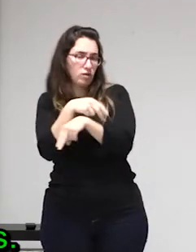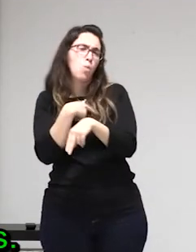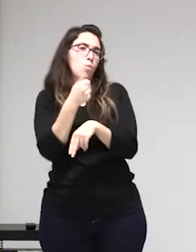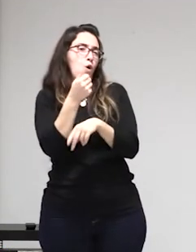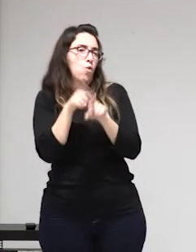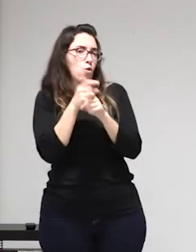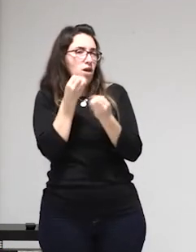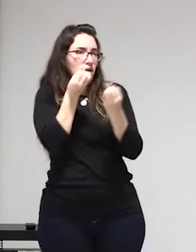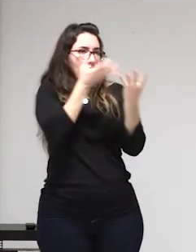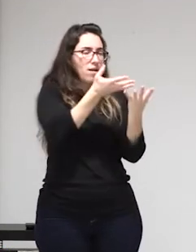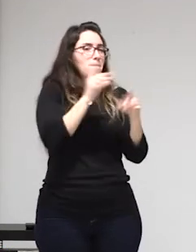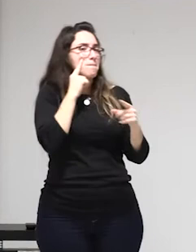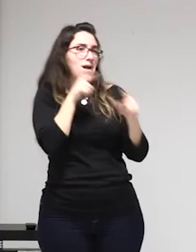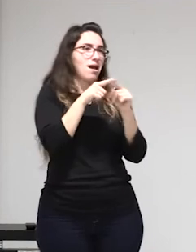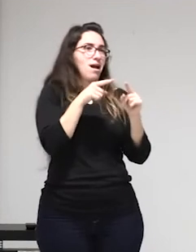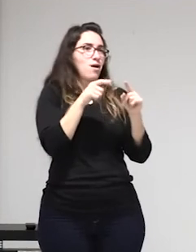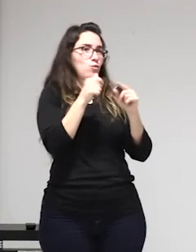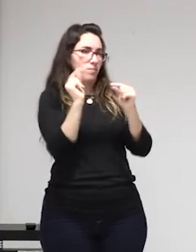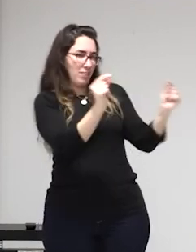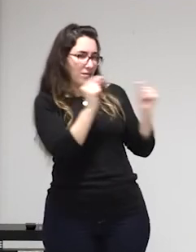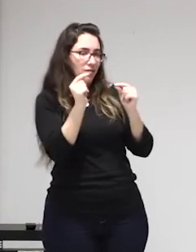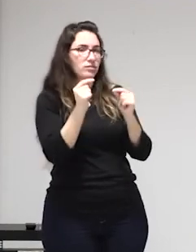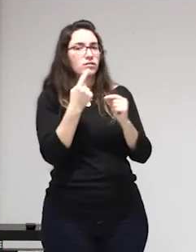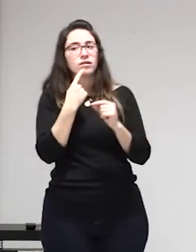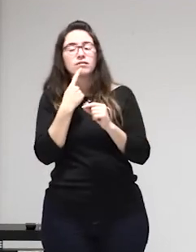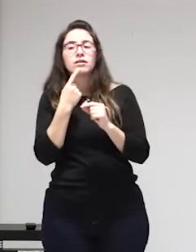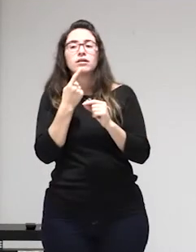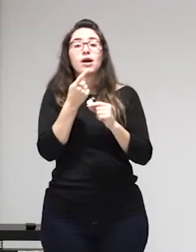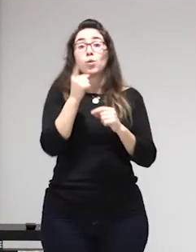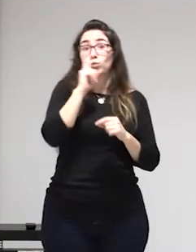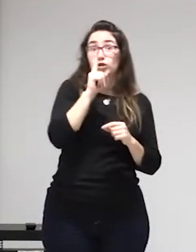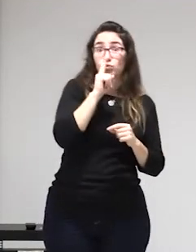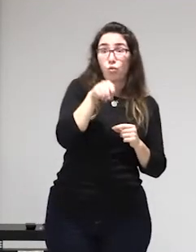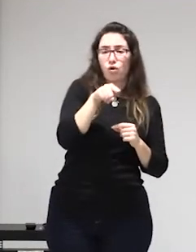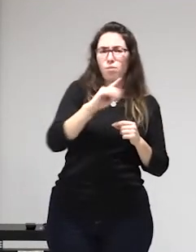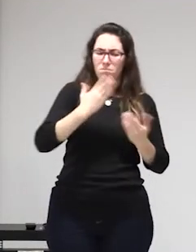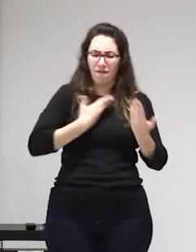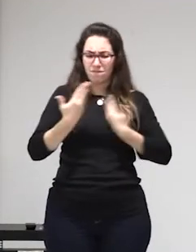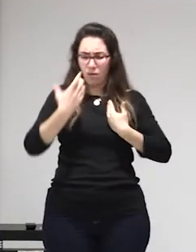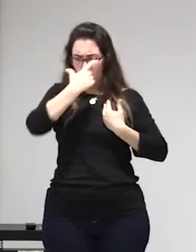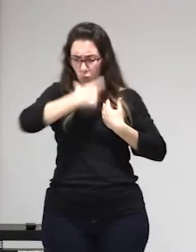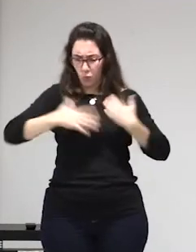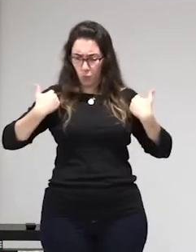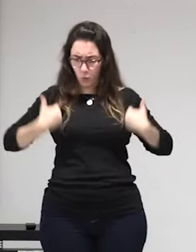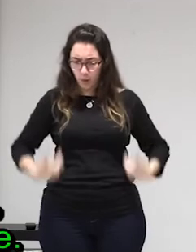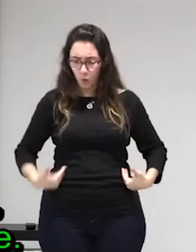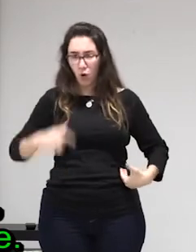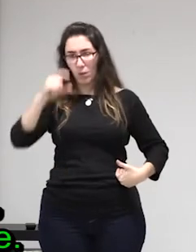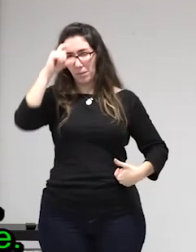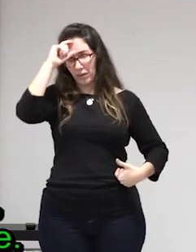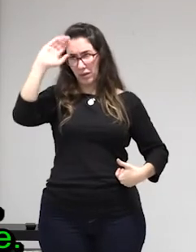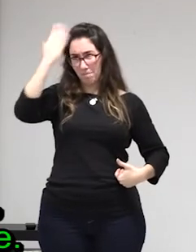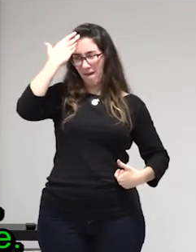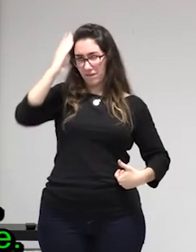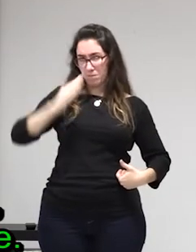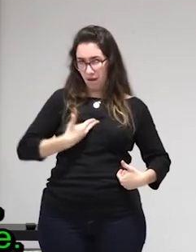espacios ahora bien lo que es el discurso mayoritario los medios de comunicación más fuertes etcétera no